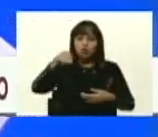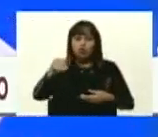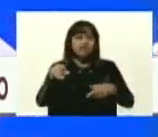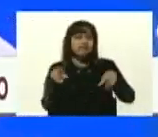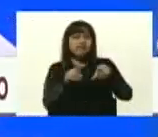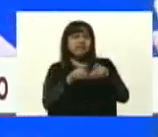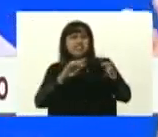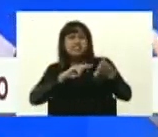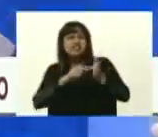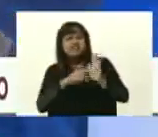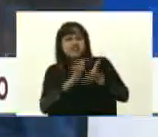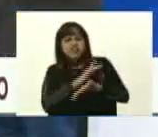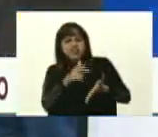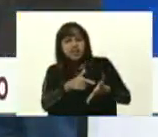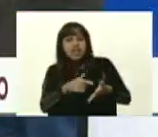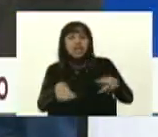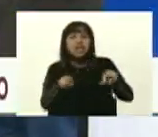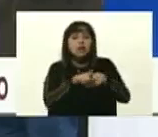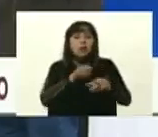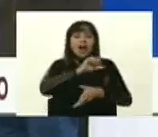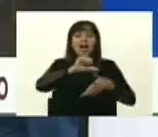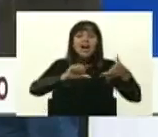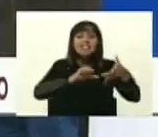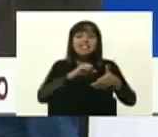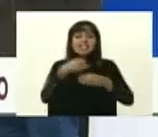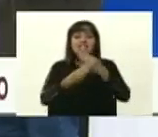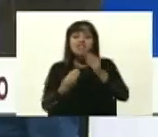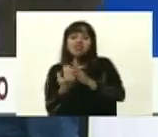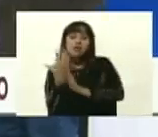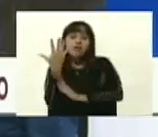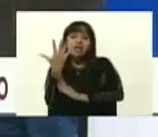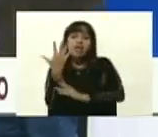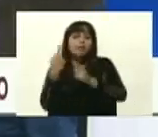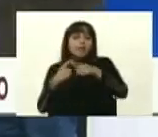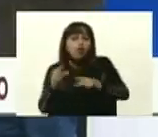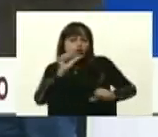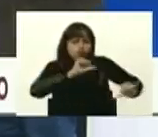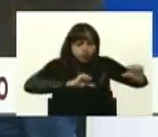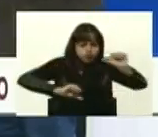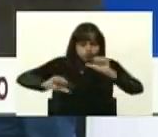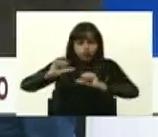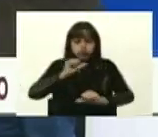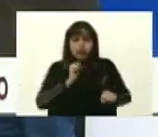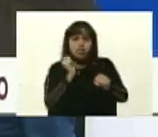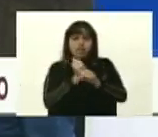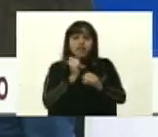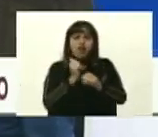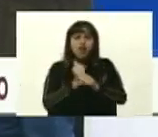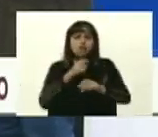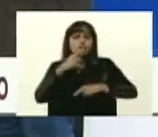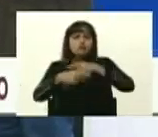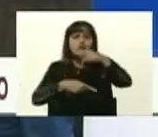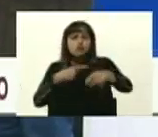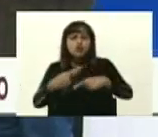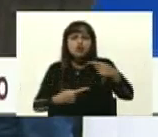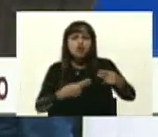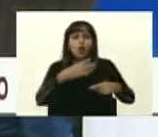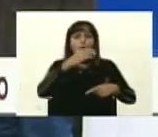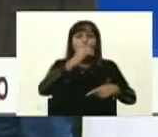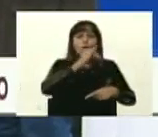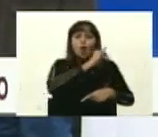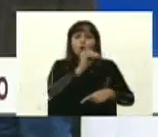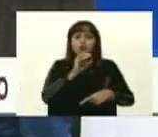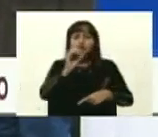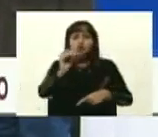básicamente un aceite vegetal tratado químicamente a través de un proceso de ozonólisis que produce la